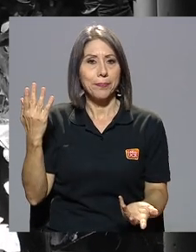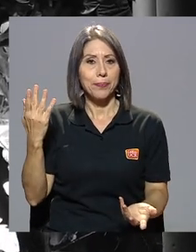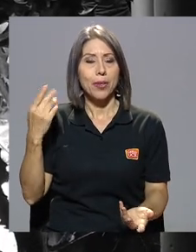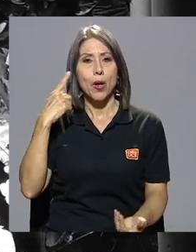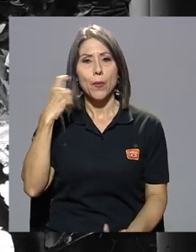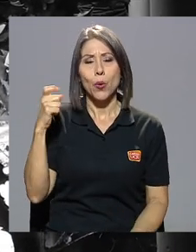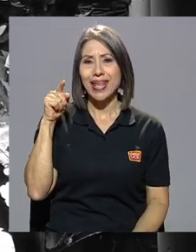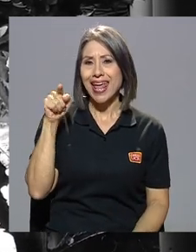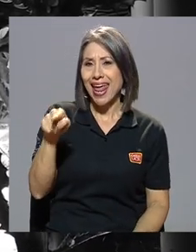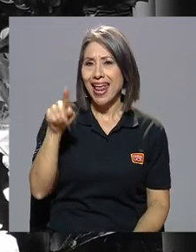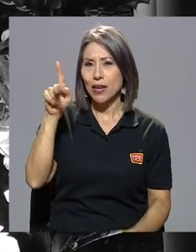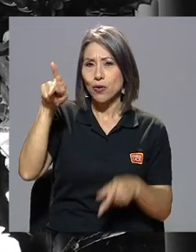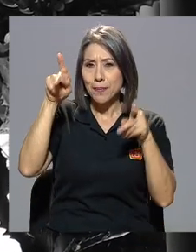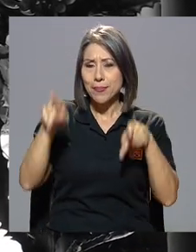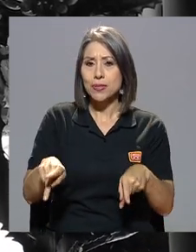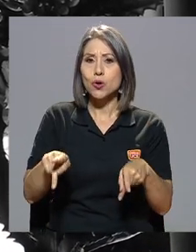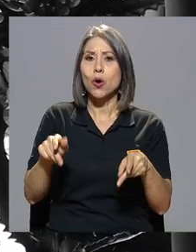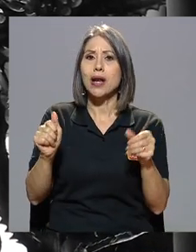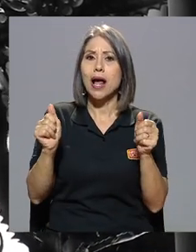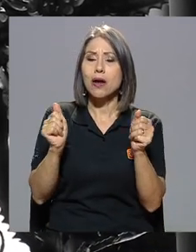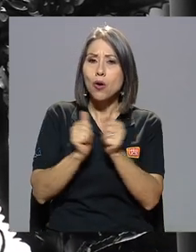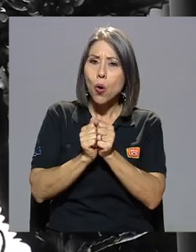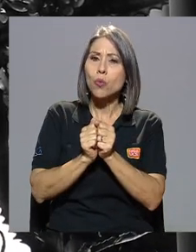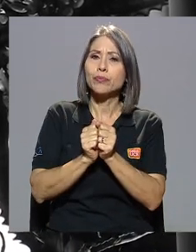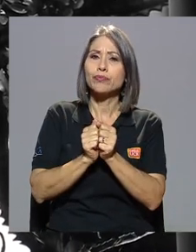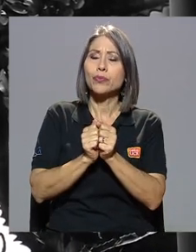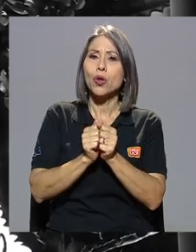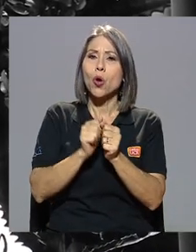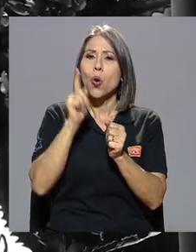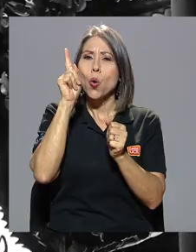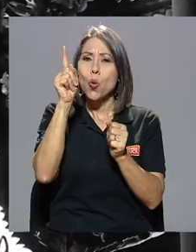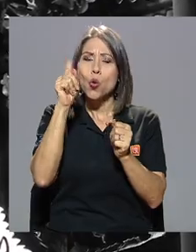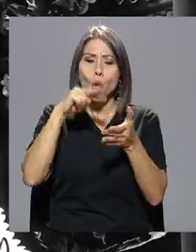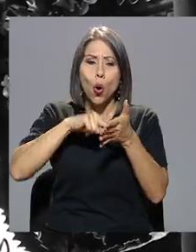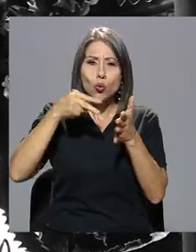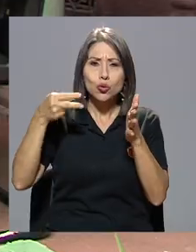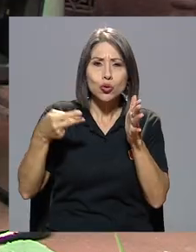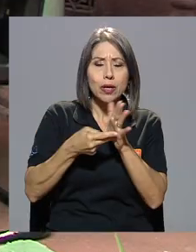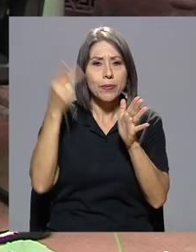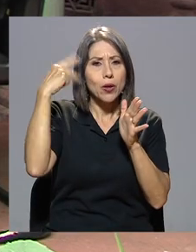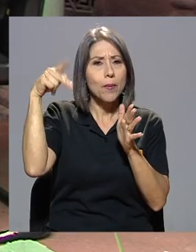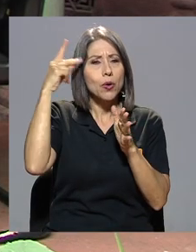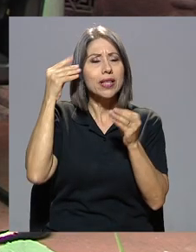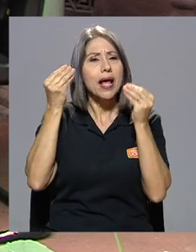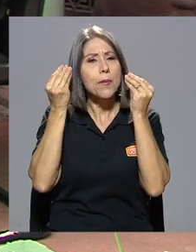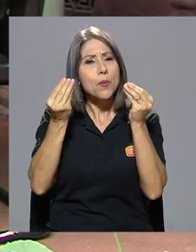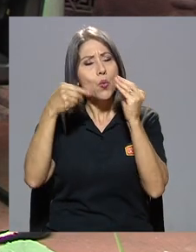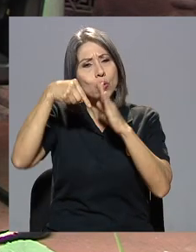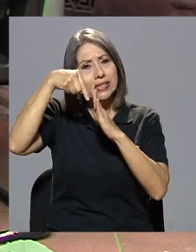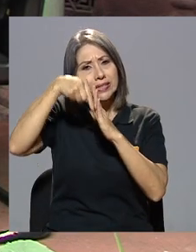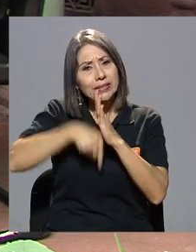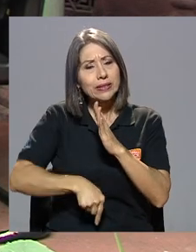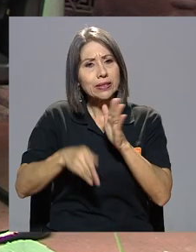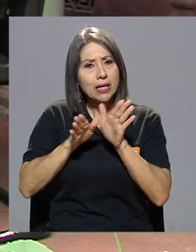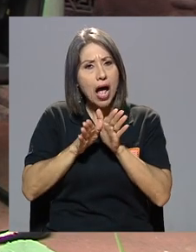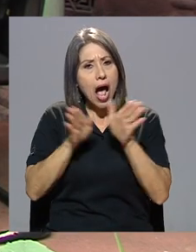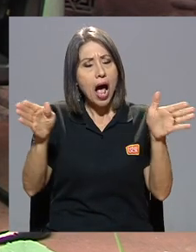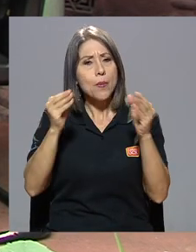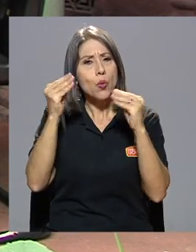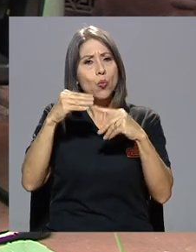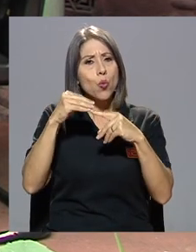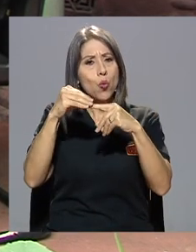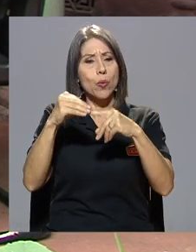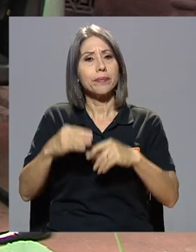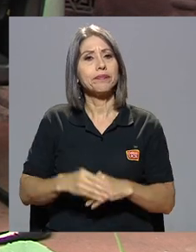porque era de esas personas que tenían un concepto, además, sobre la política muy amplio, muy particular de él.